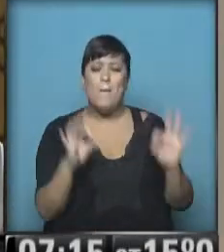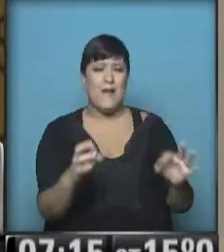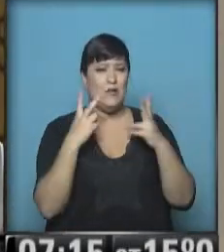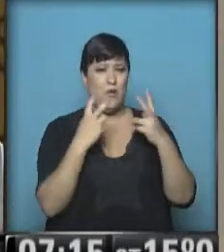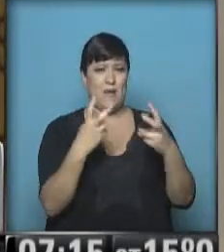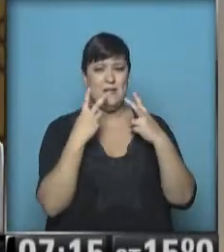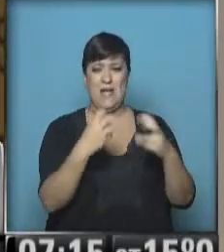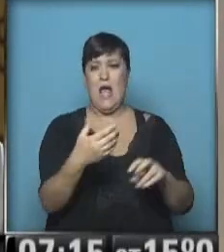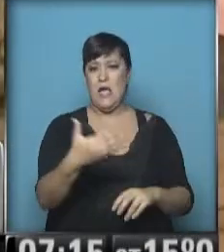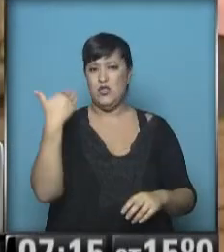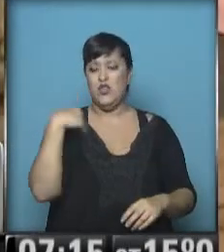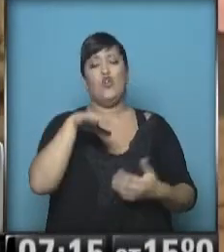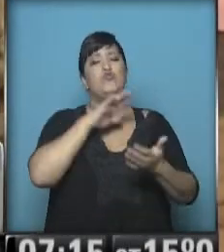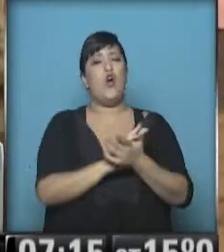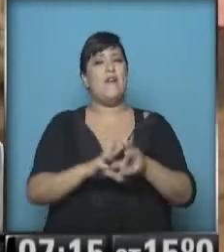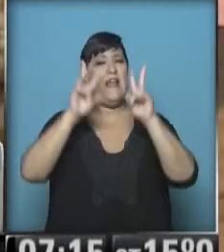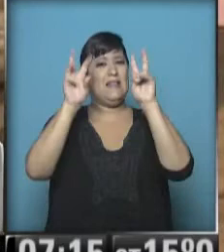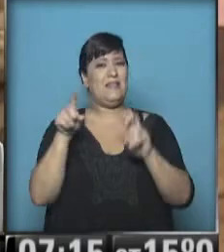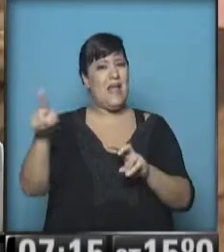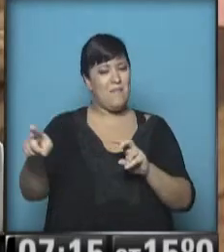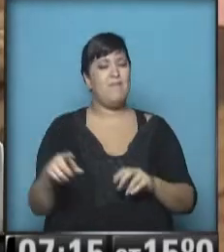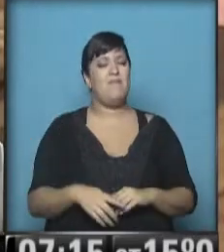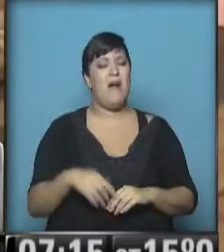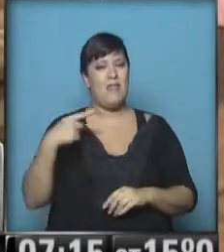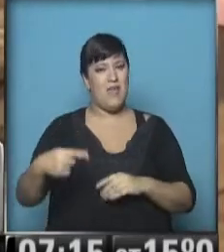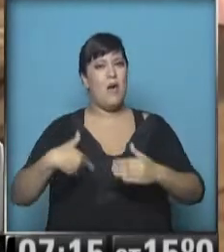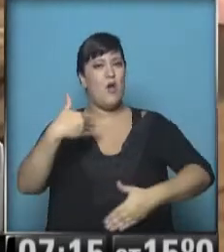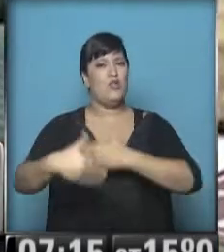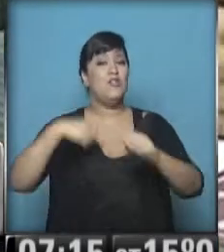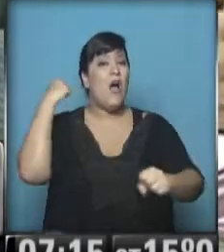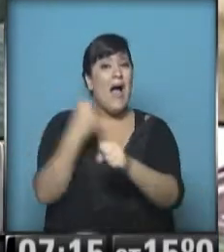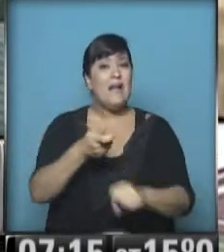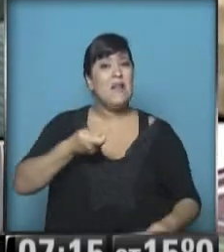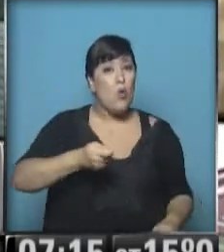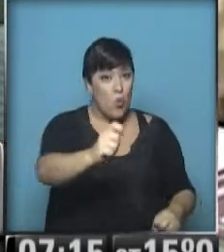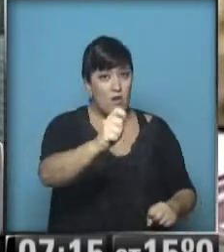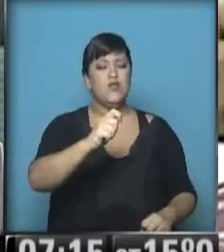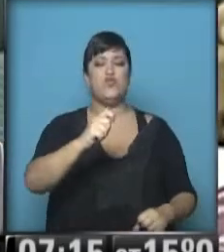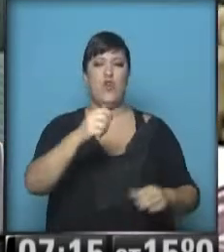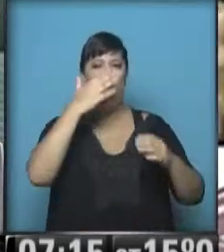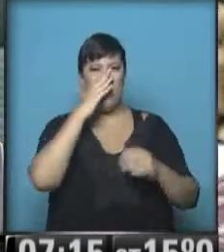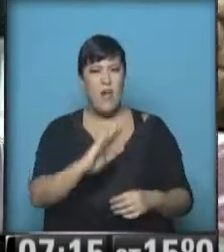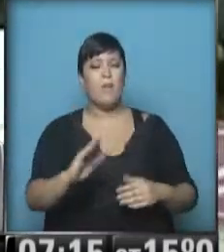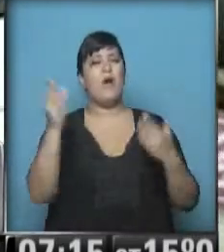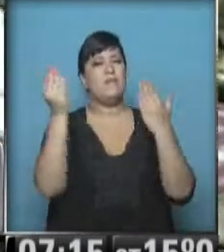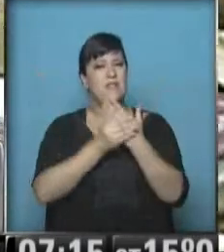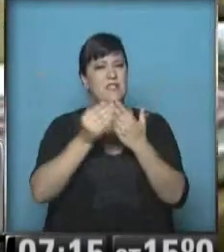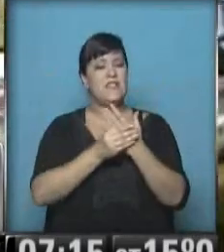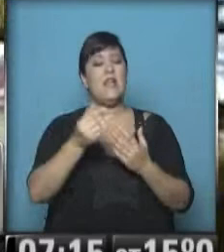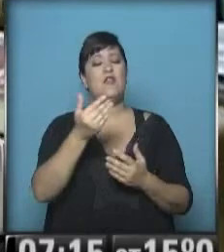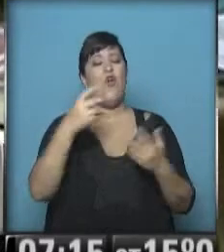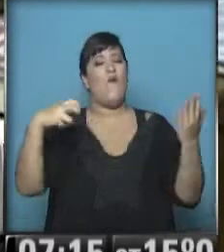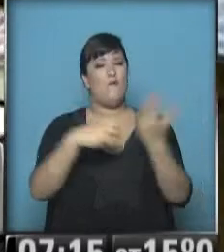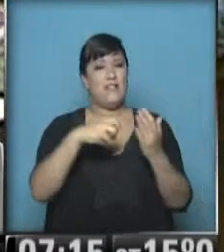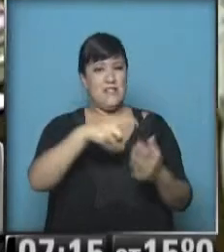en su momento de lo que fue el proceso hasta llegar a juicio y después llevó adelante el Ministerio Fiscal durante el